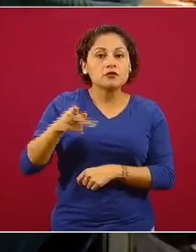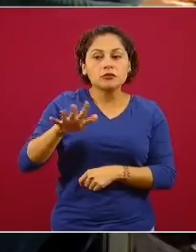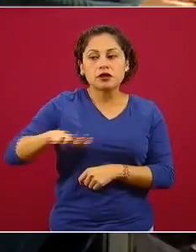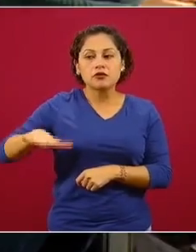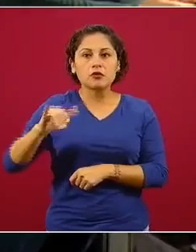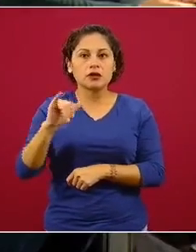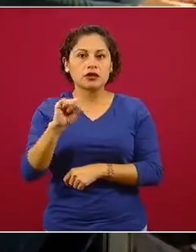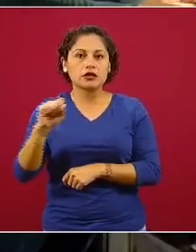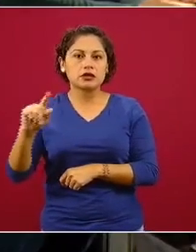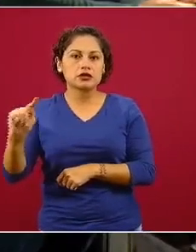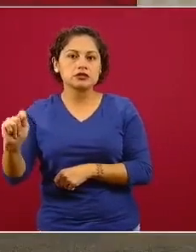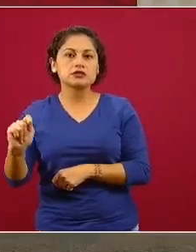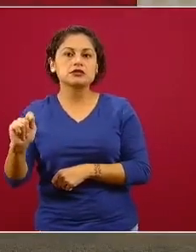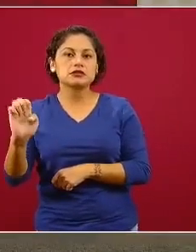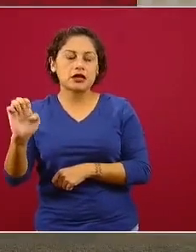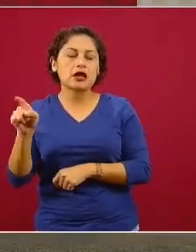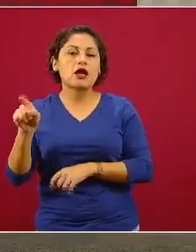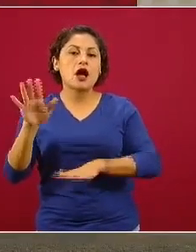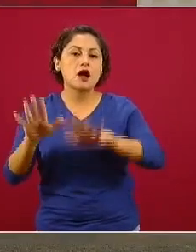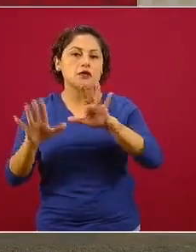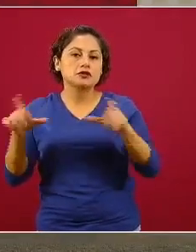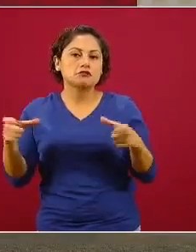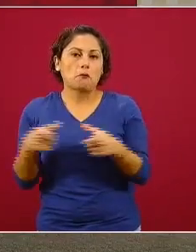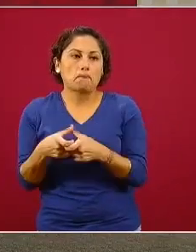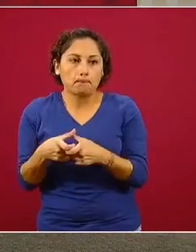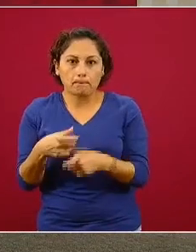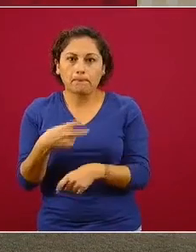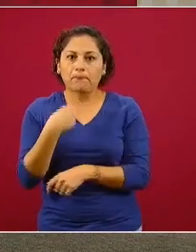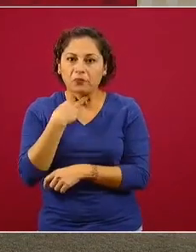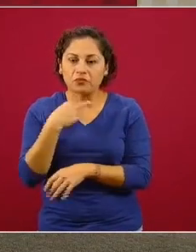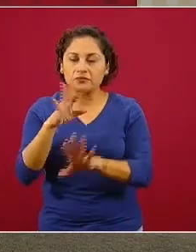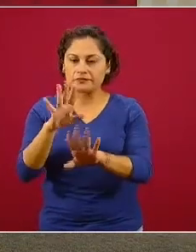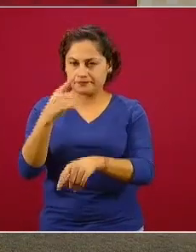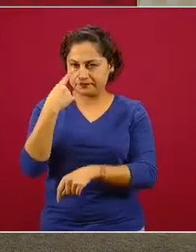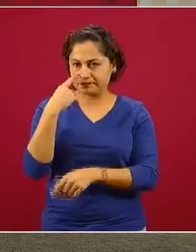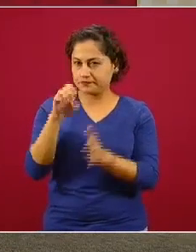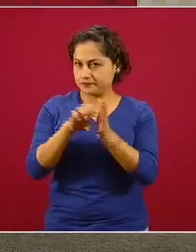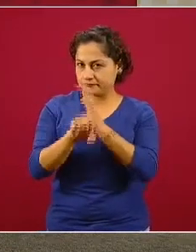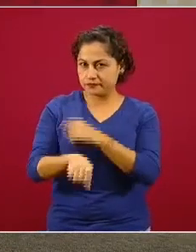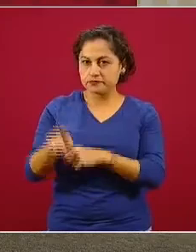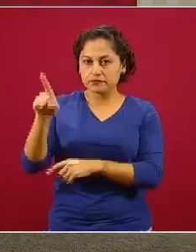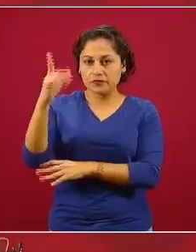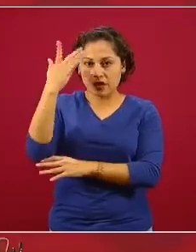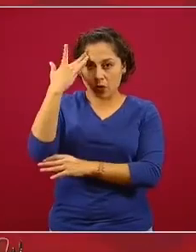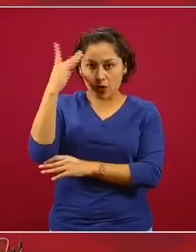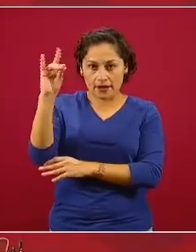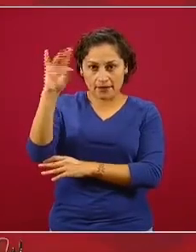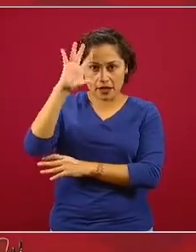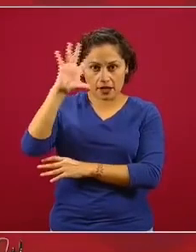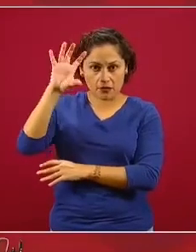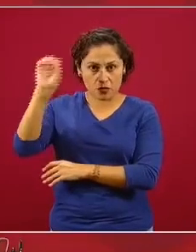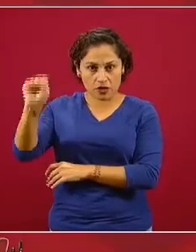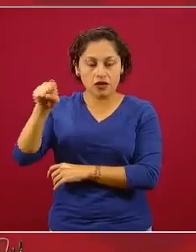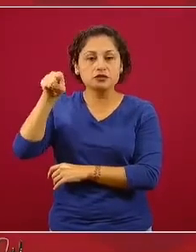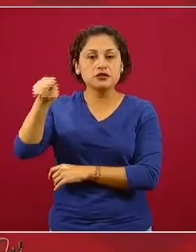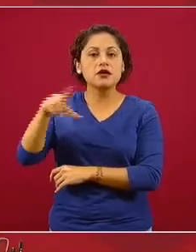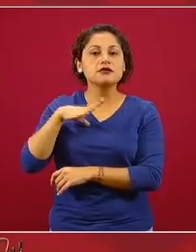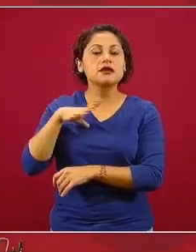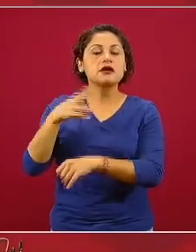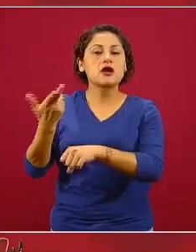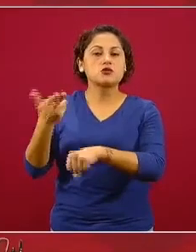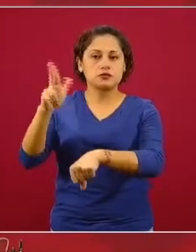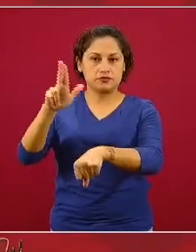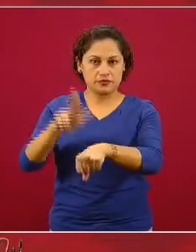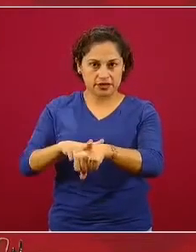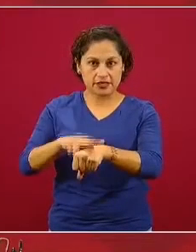algunos casos se ha achicado. Tenemos un ejemplo concreto, en Morelos, en Cuernavaca, Morelos, había un hospital que